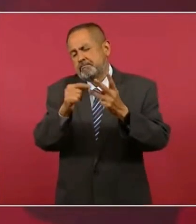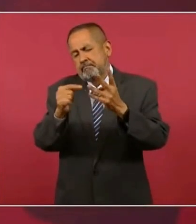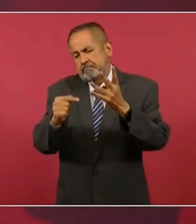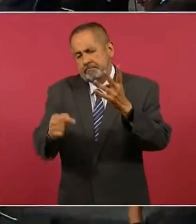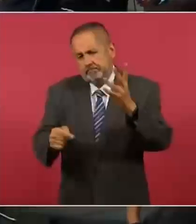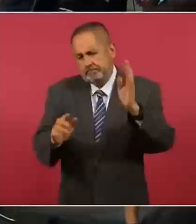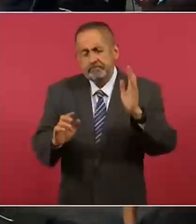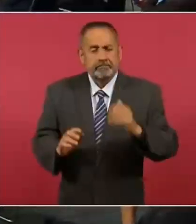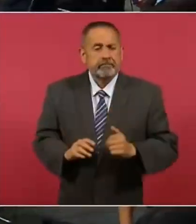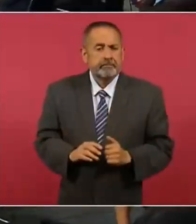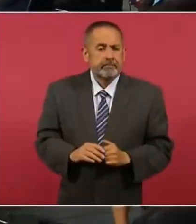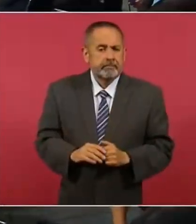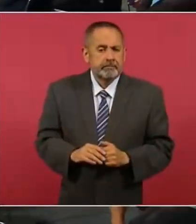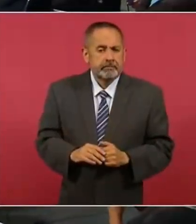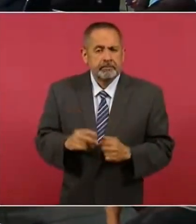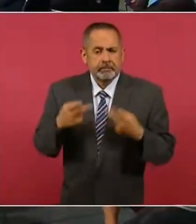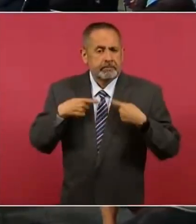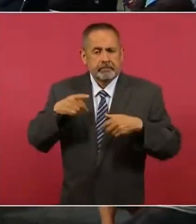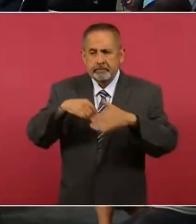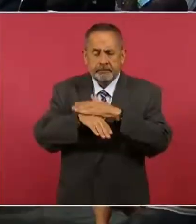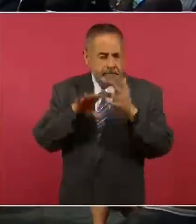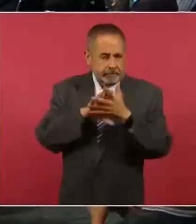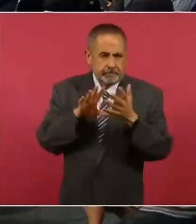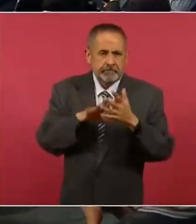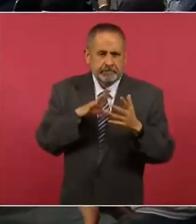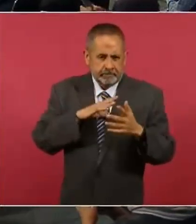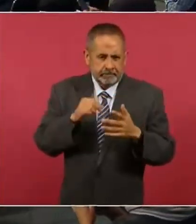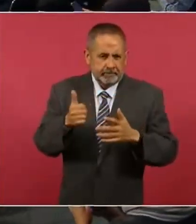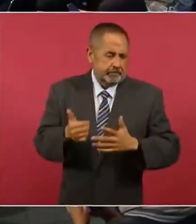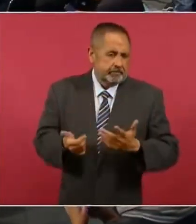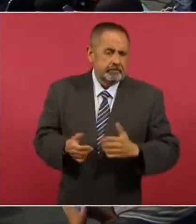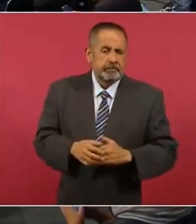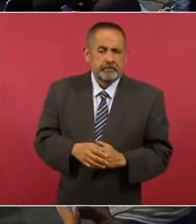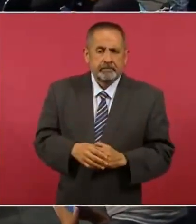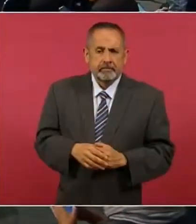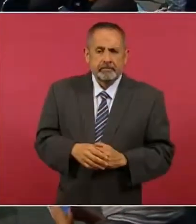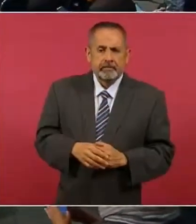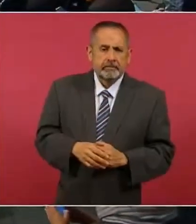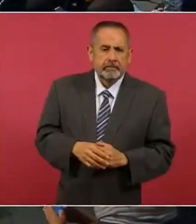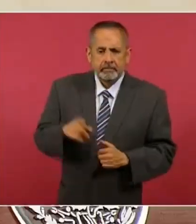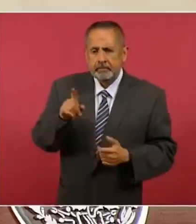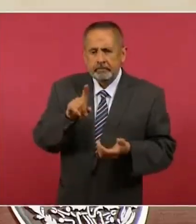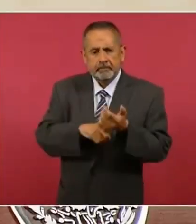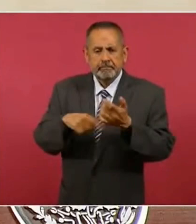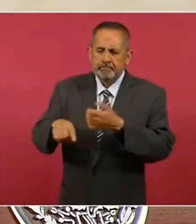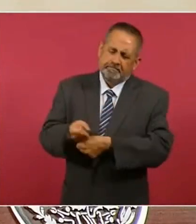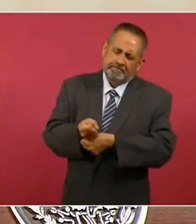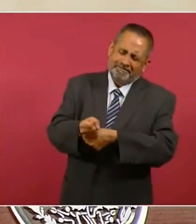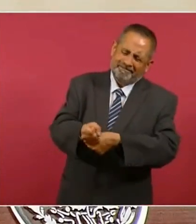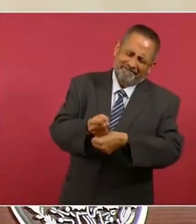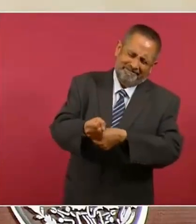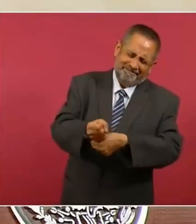presos que fueron torturados